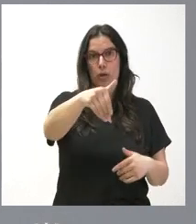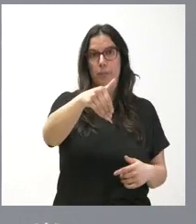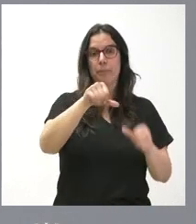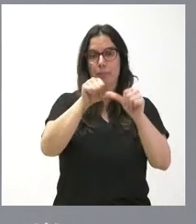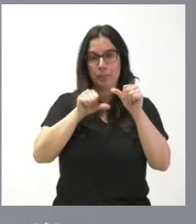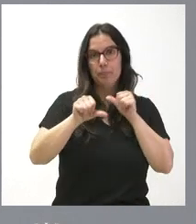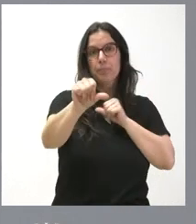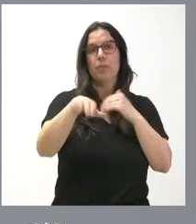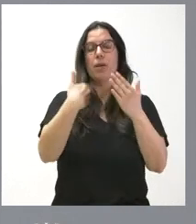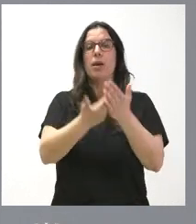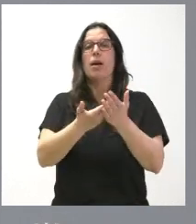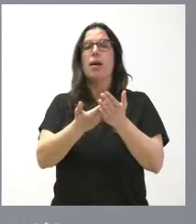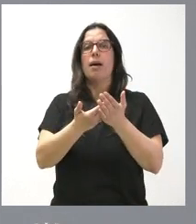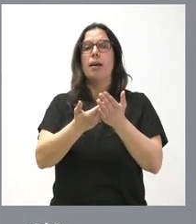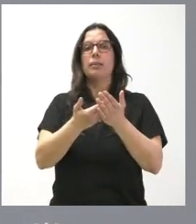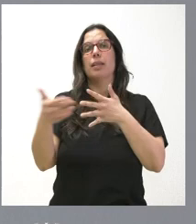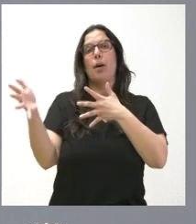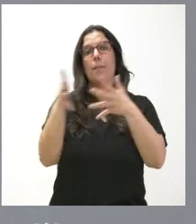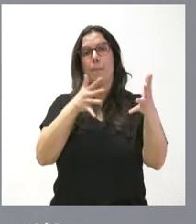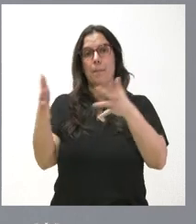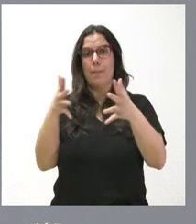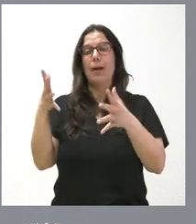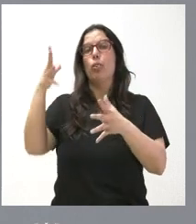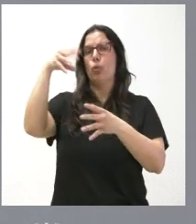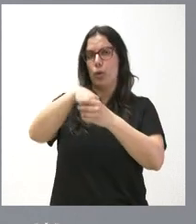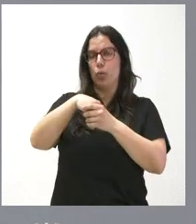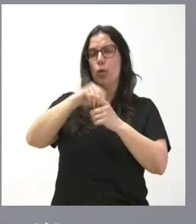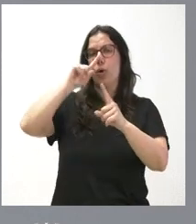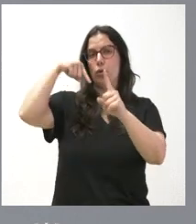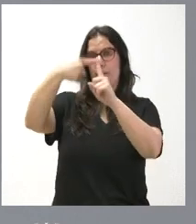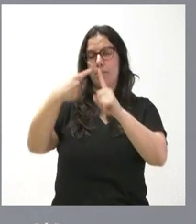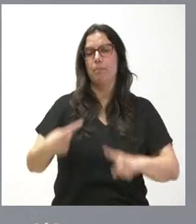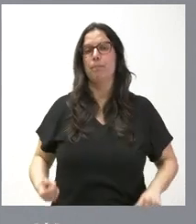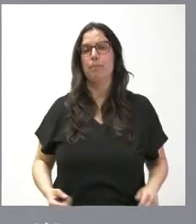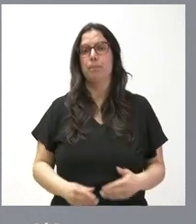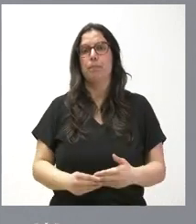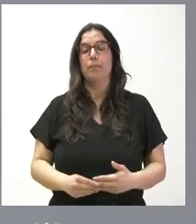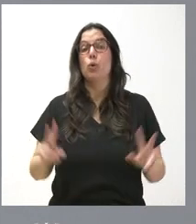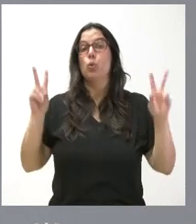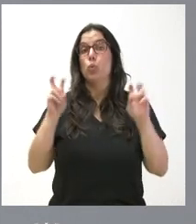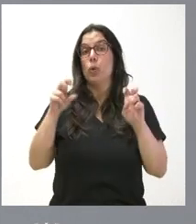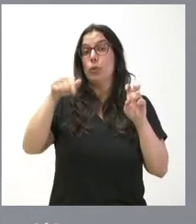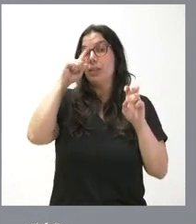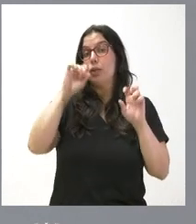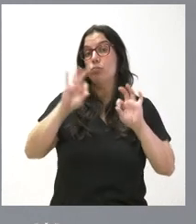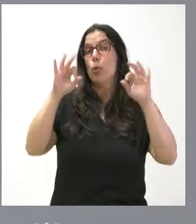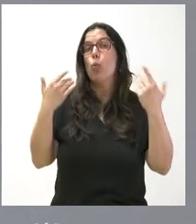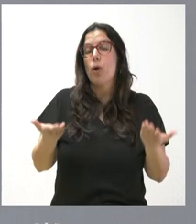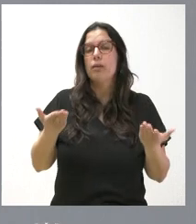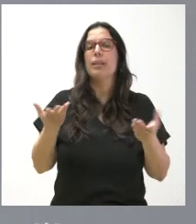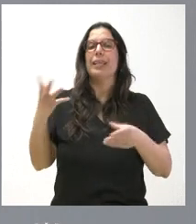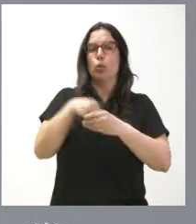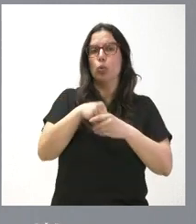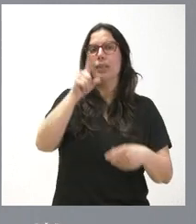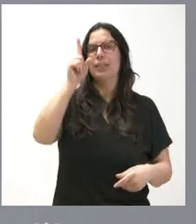extenderá hasta el mes de marzo, incluido del año 25, con la novedad de que en esta ocasión incluirá a los